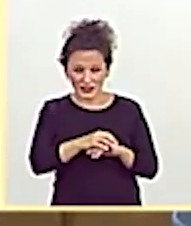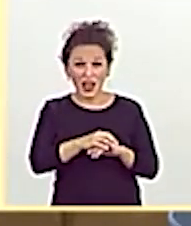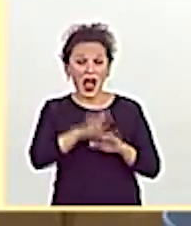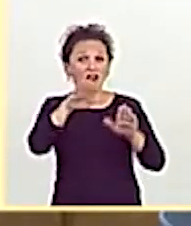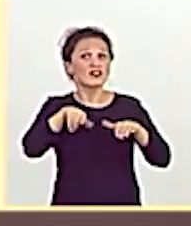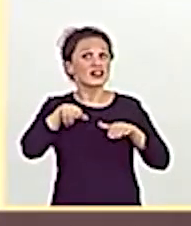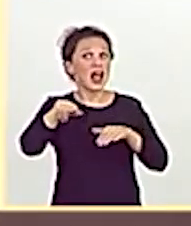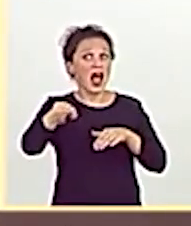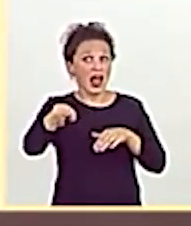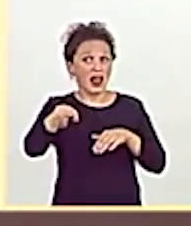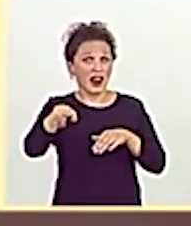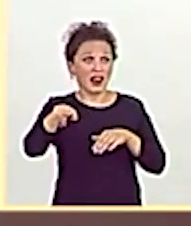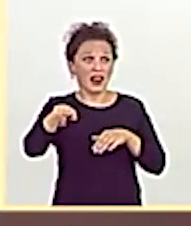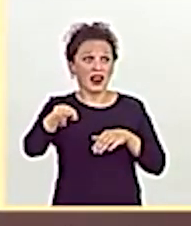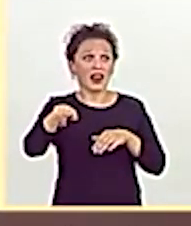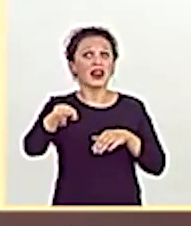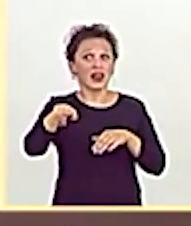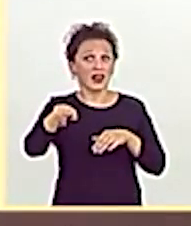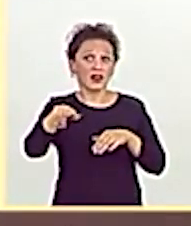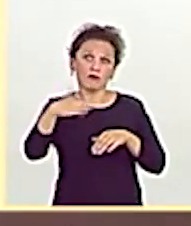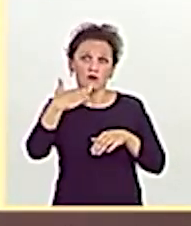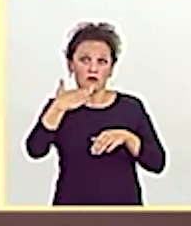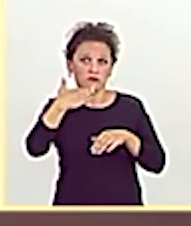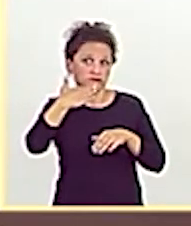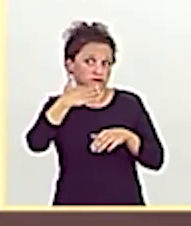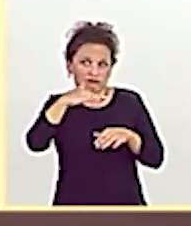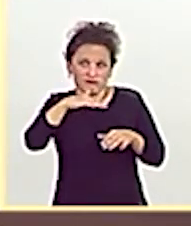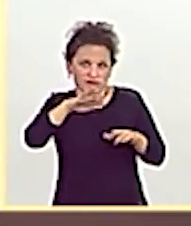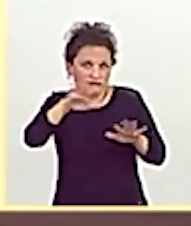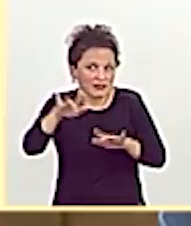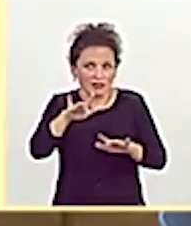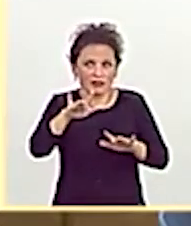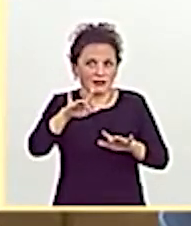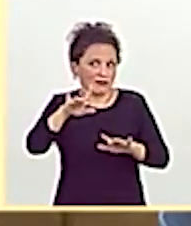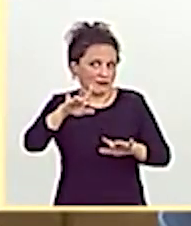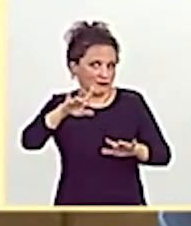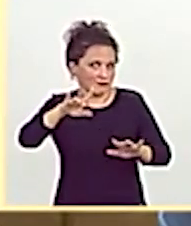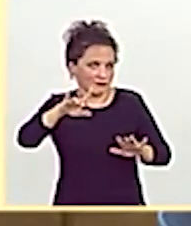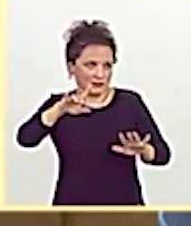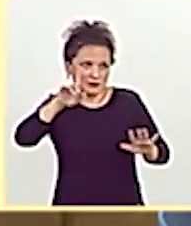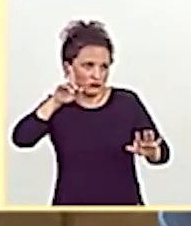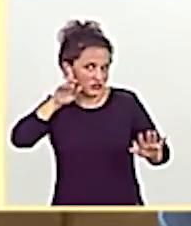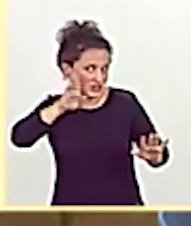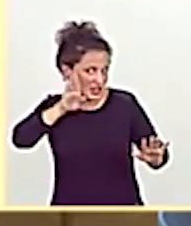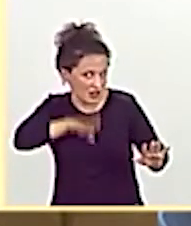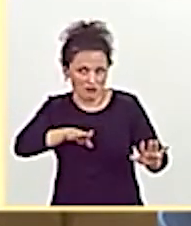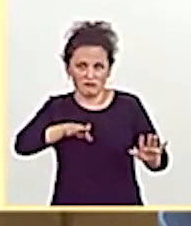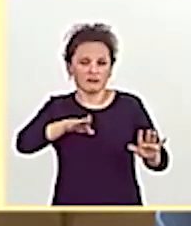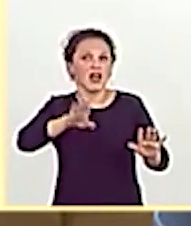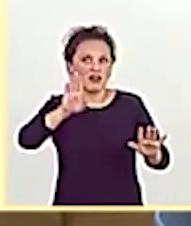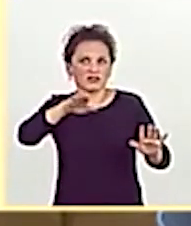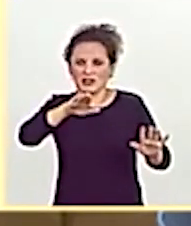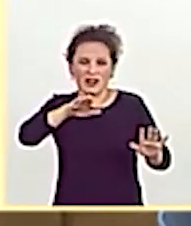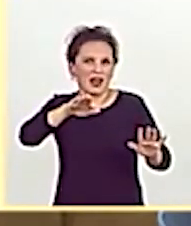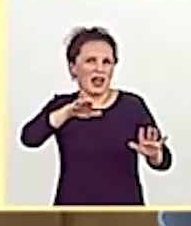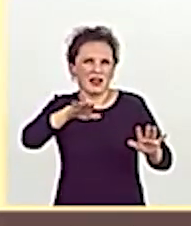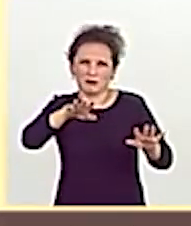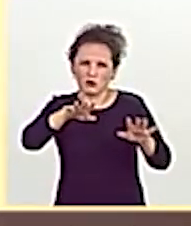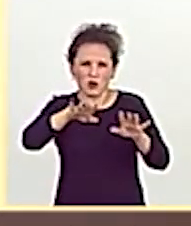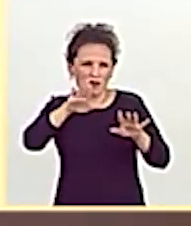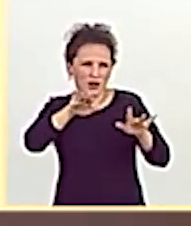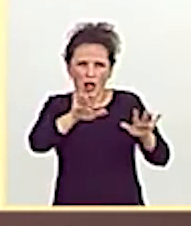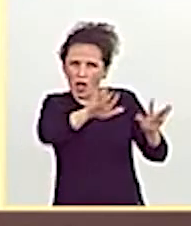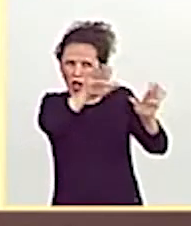un embaucador, en un filibustero. ¿Cómo le ha comido la oreja al señor Sánchez?